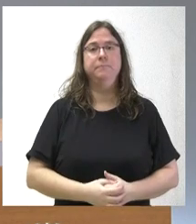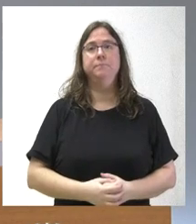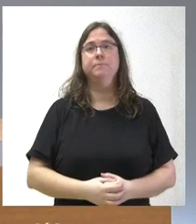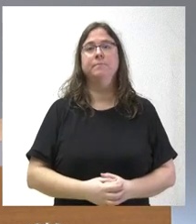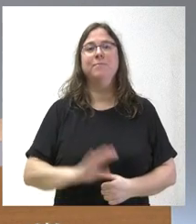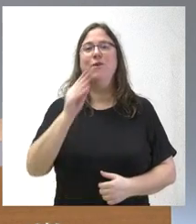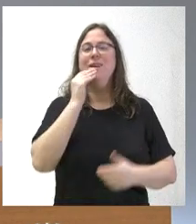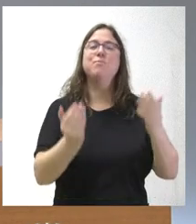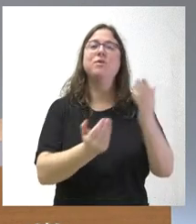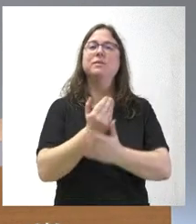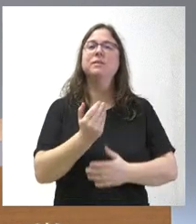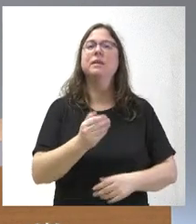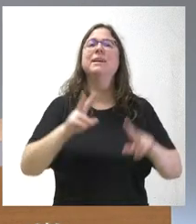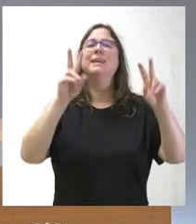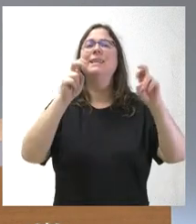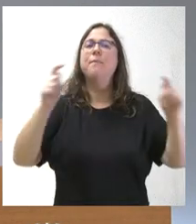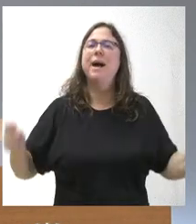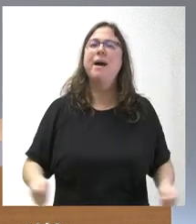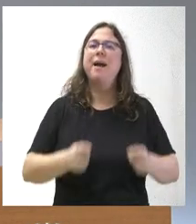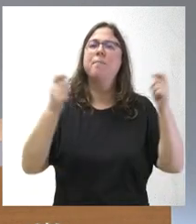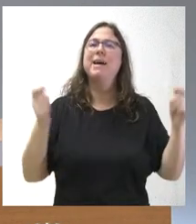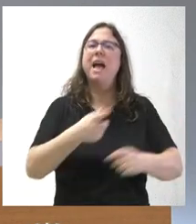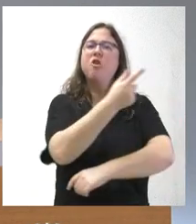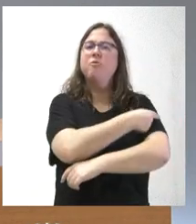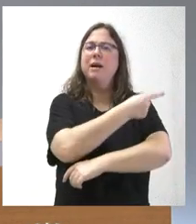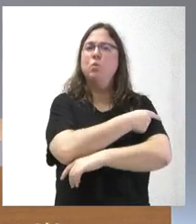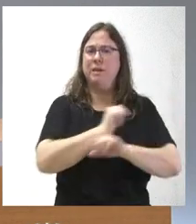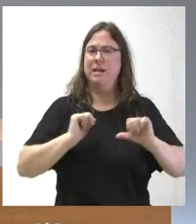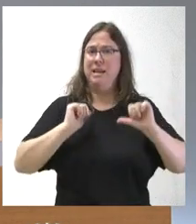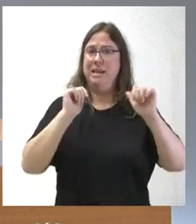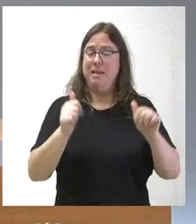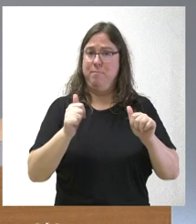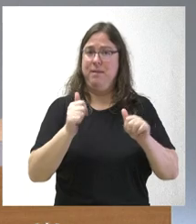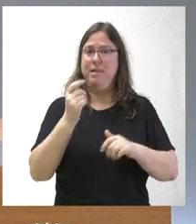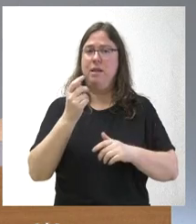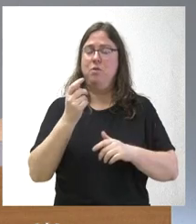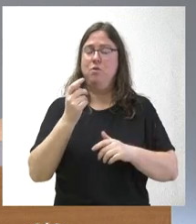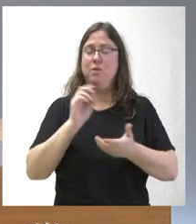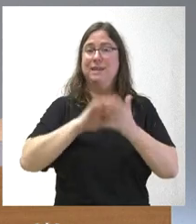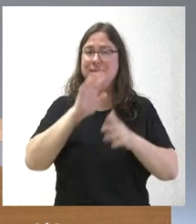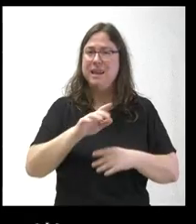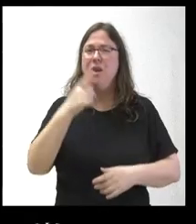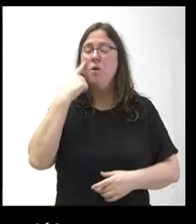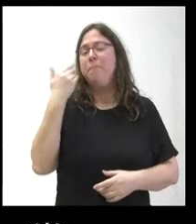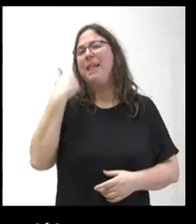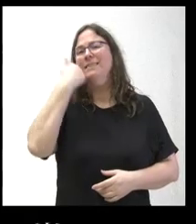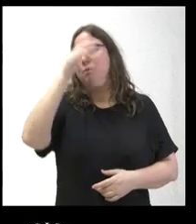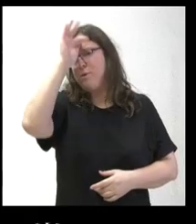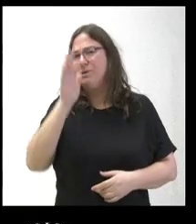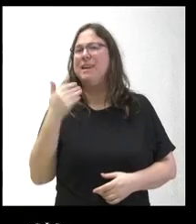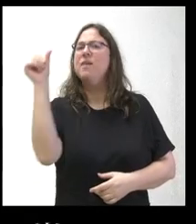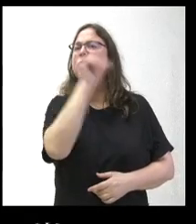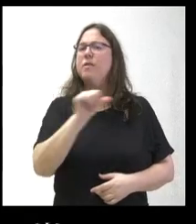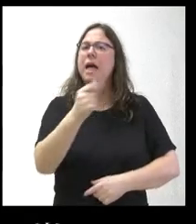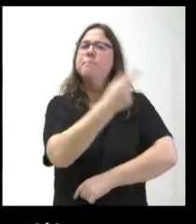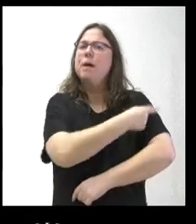Hola, buenos días. Sobre la campaña extraordinaria de vacunas que se ha puesto en marcha en Castilla y León, al margen de los datos de sábado y domingo, ¿sabemos cómo ha evolucionado esta semana? Si también ha habido un